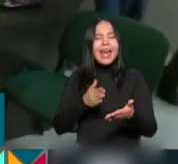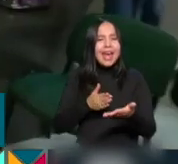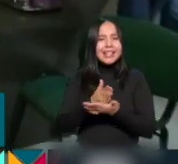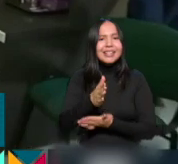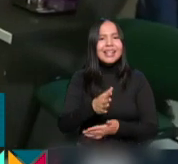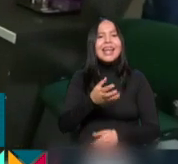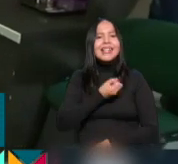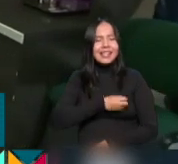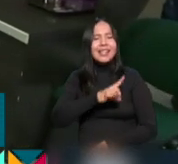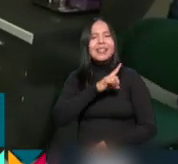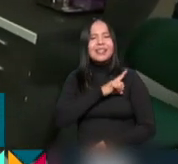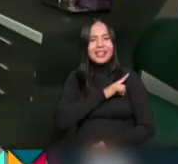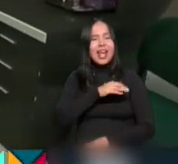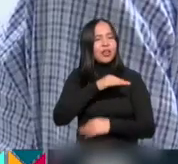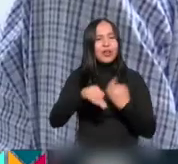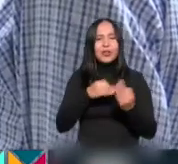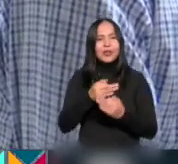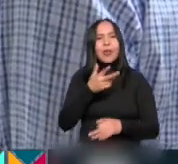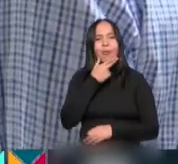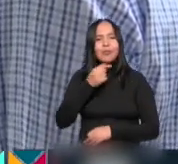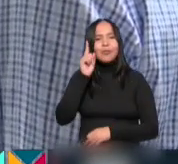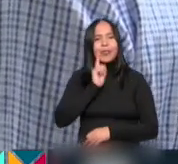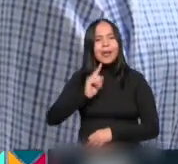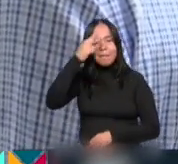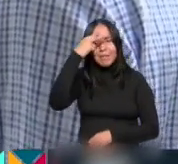salud de todas y todos los mexicanos. Escuchemos.